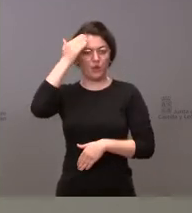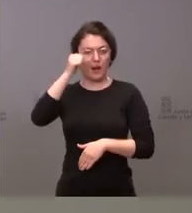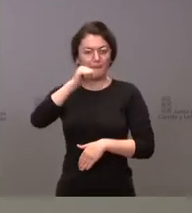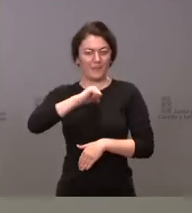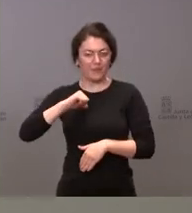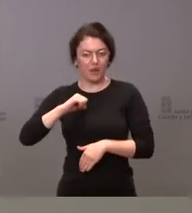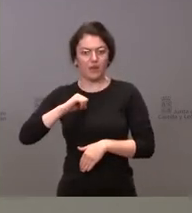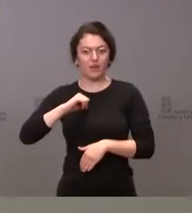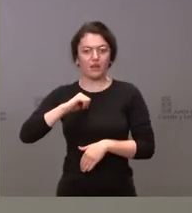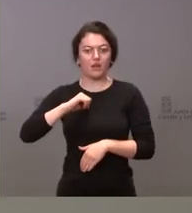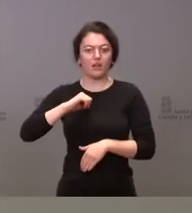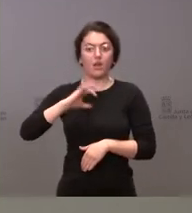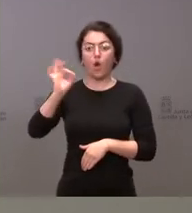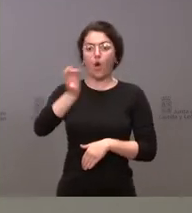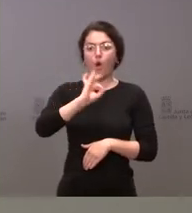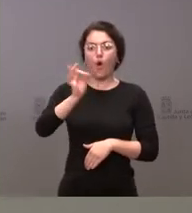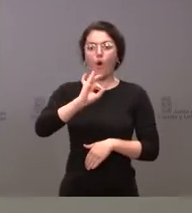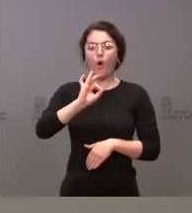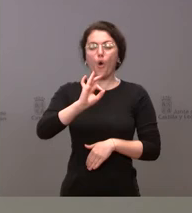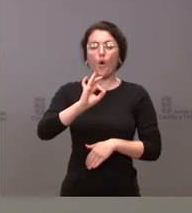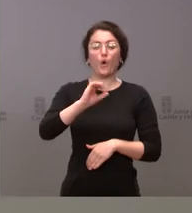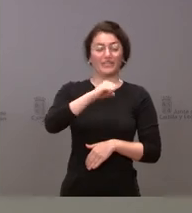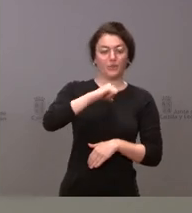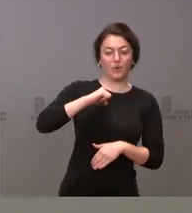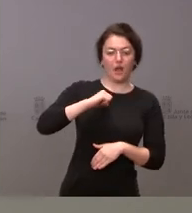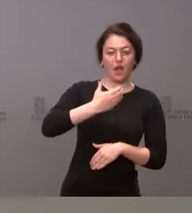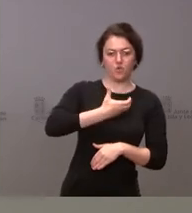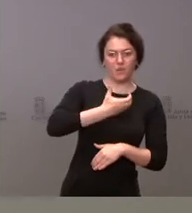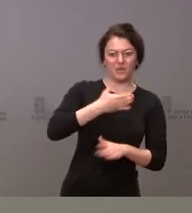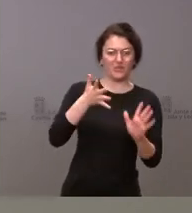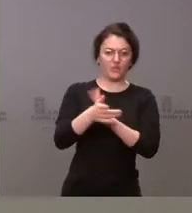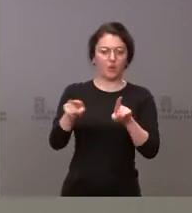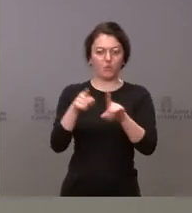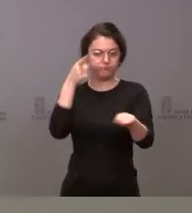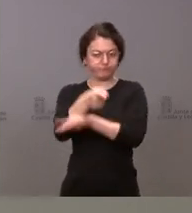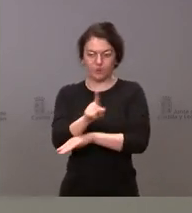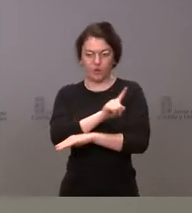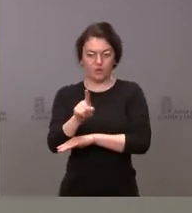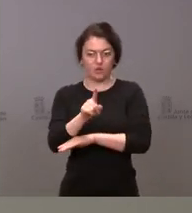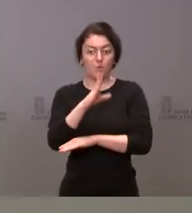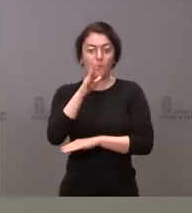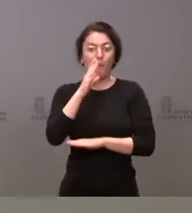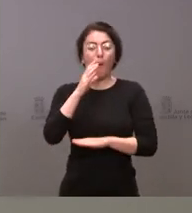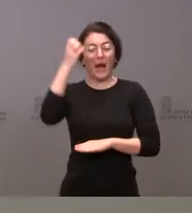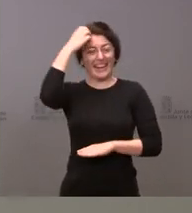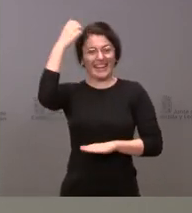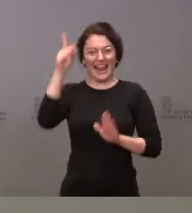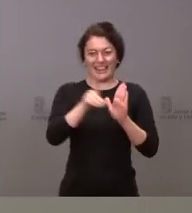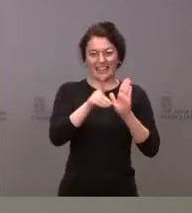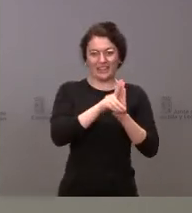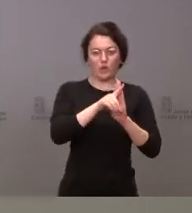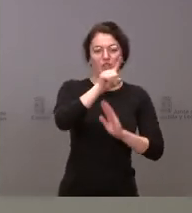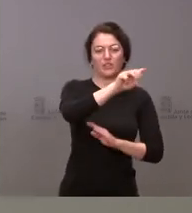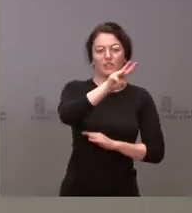pymes o los de titularidad del Ayuntamiento, no se trata de imponer nada, se trata de que hay un Real Decreto, en este caso el 132.2012,